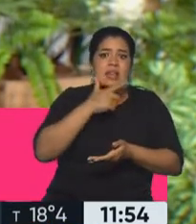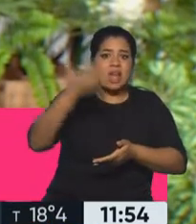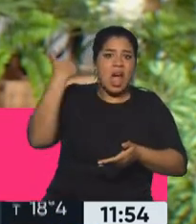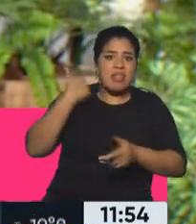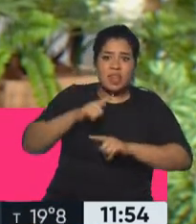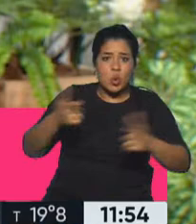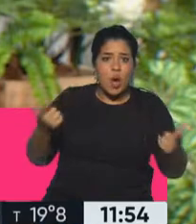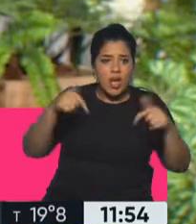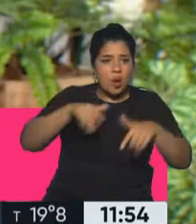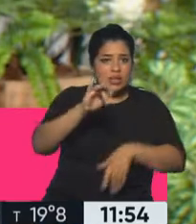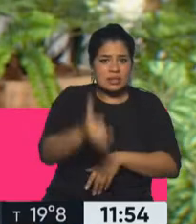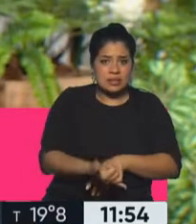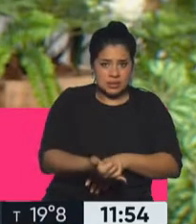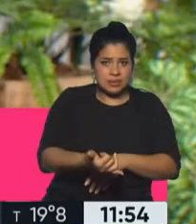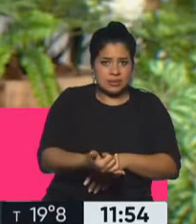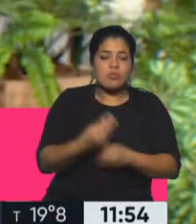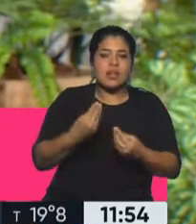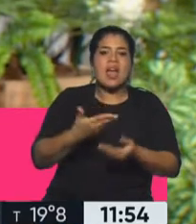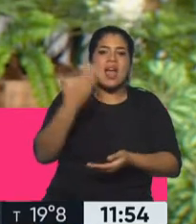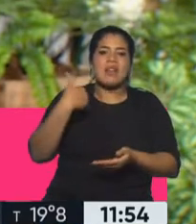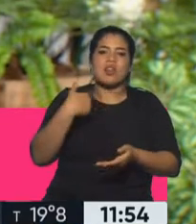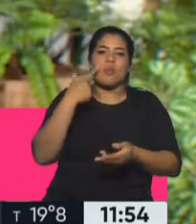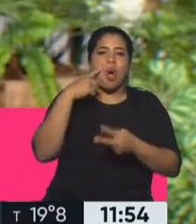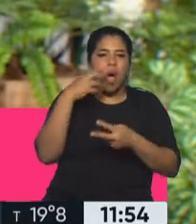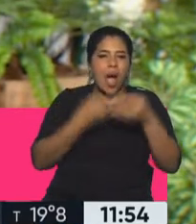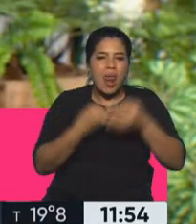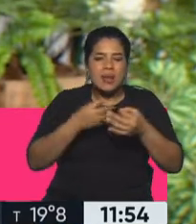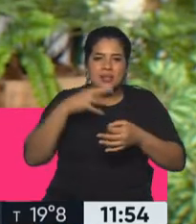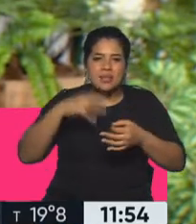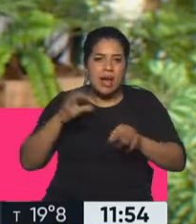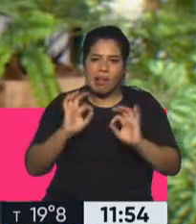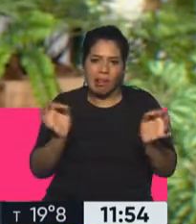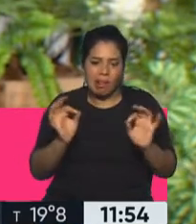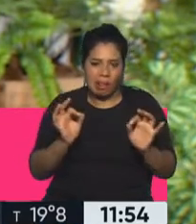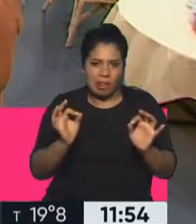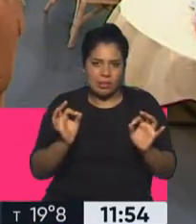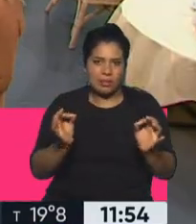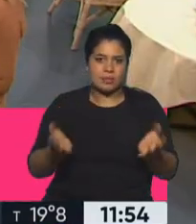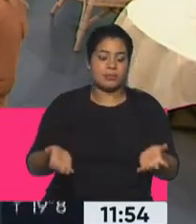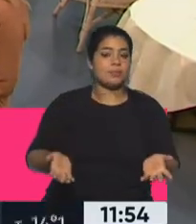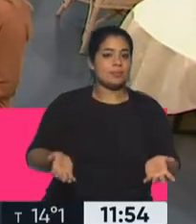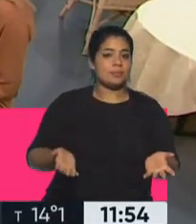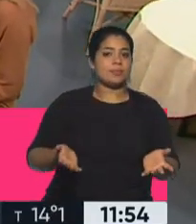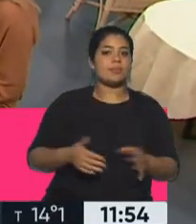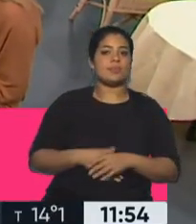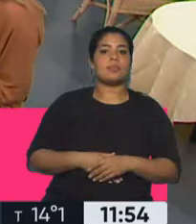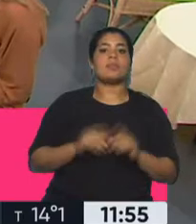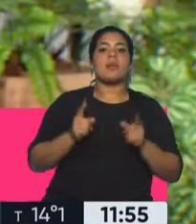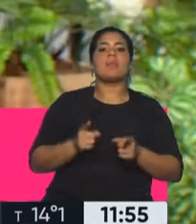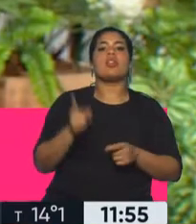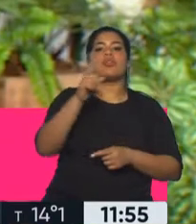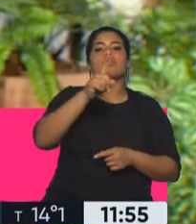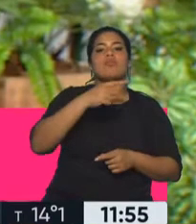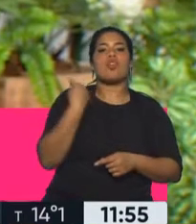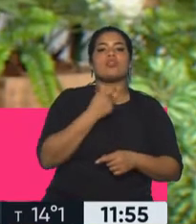no se testeaba la sangre a donar para chagas. Ahora eso está empezando a cambiar. Pero bueno, y además, invitamos a pensar el